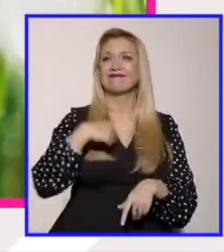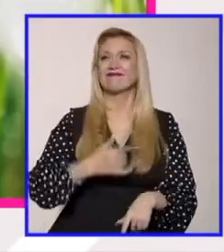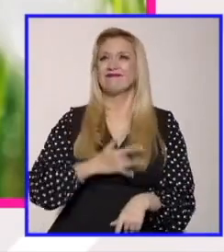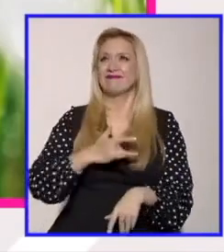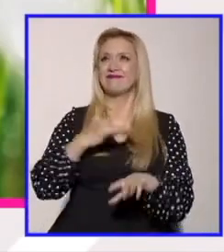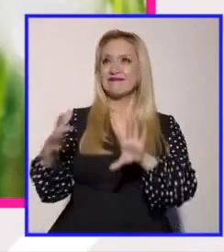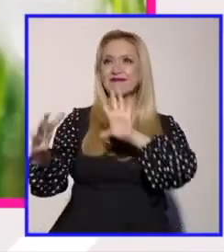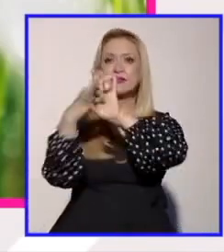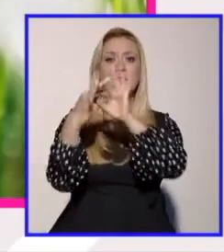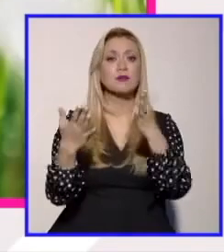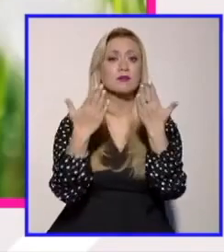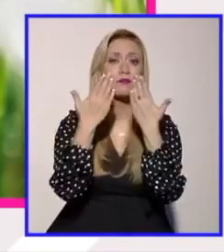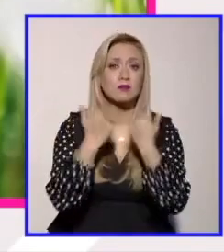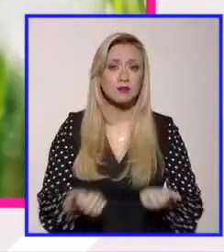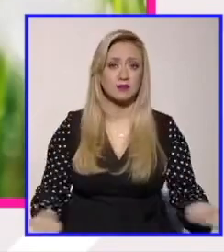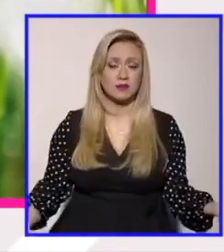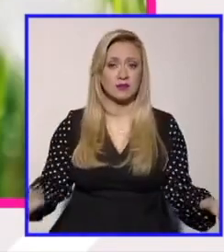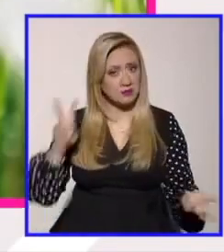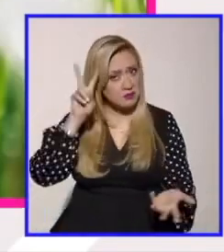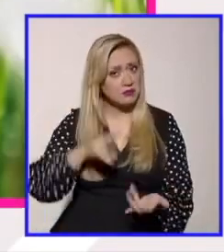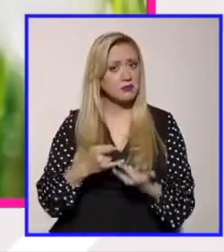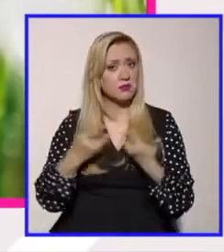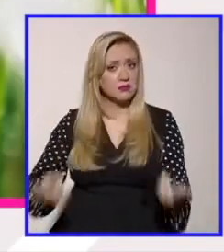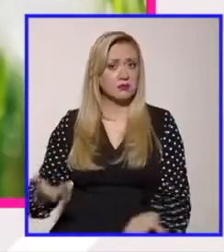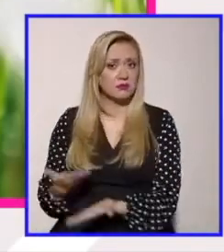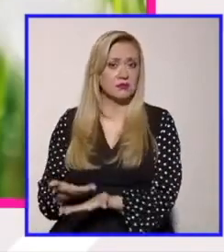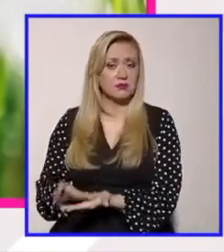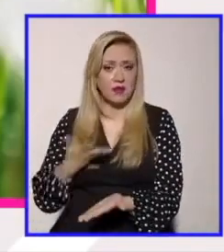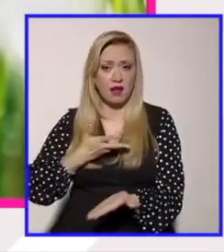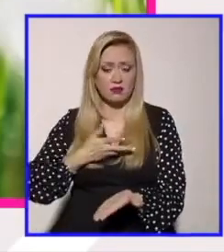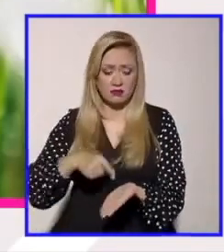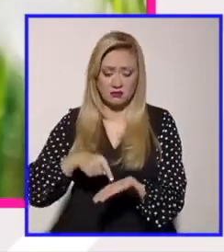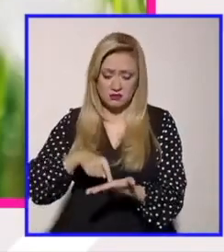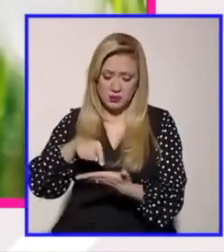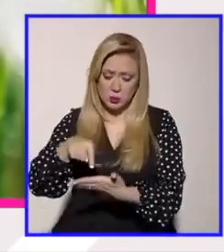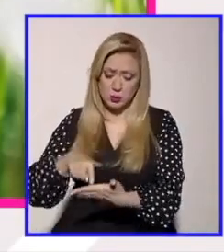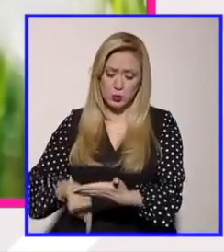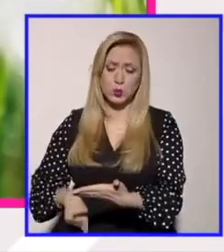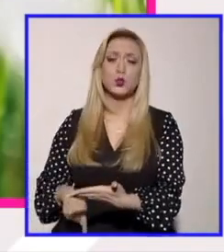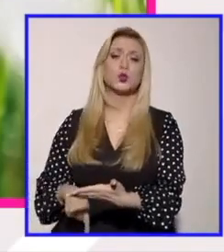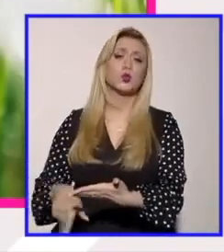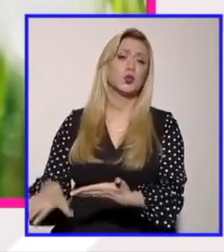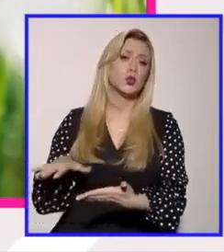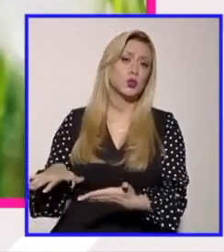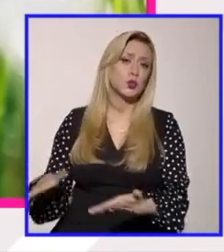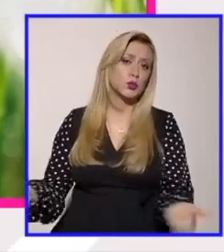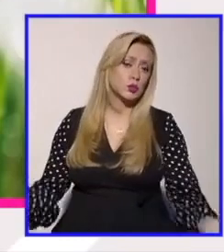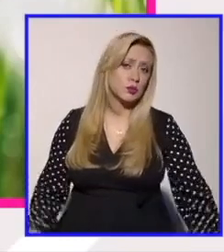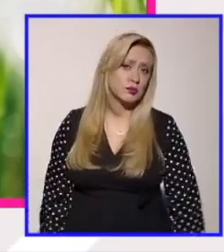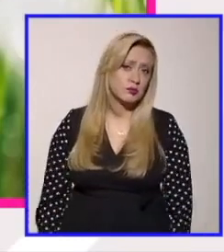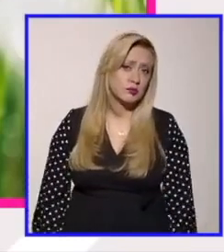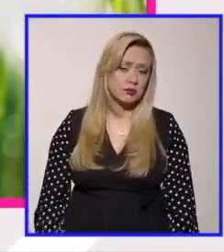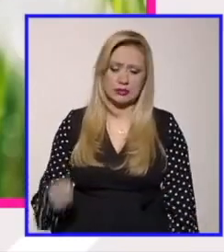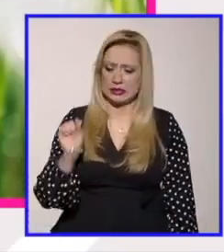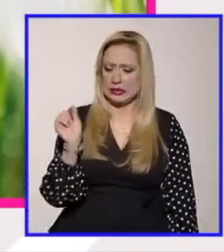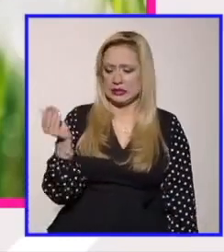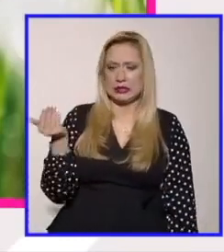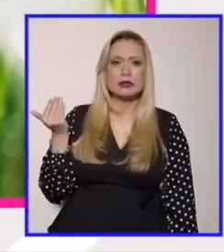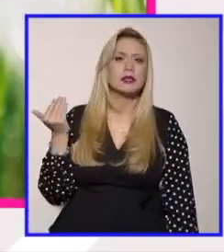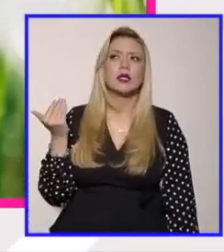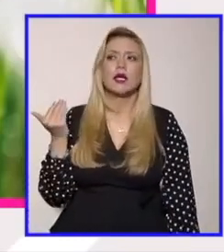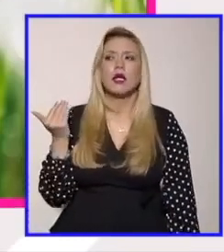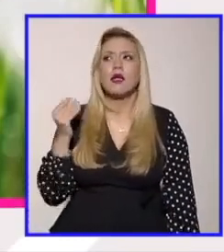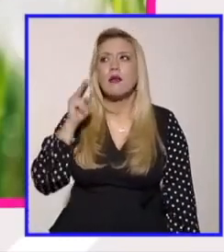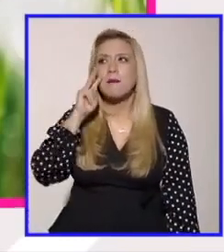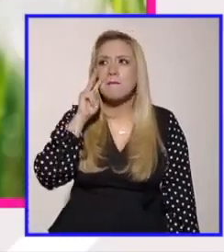y Diana Mafia decía que quizás una cosa que nos ayudaba a entender eso era lo reciente de los